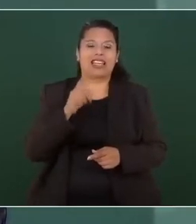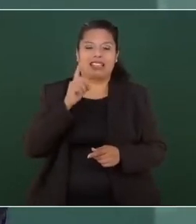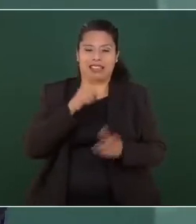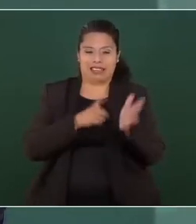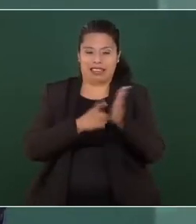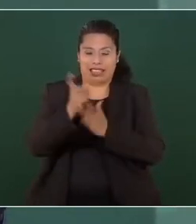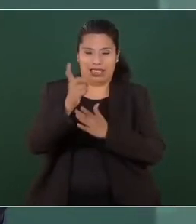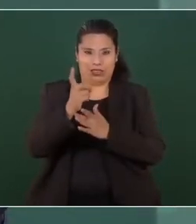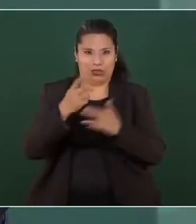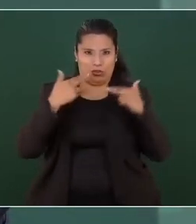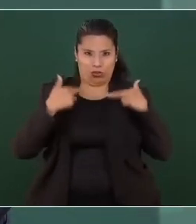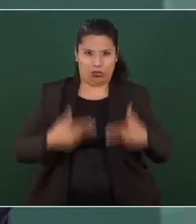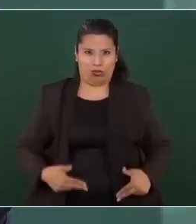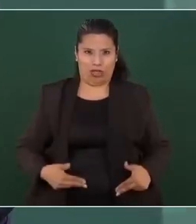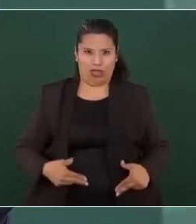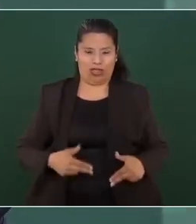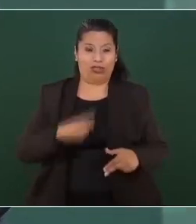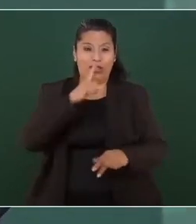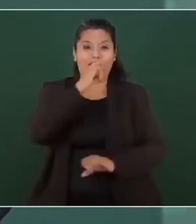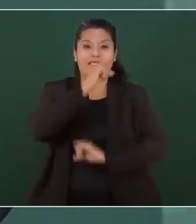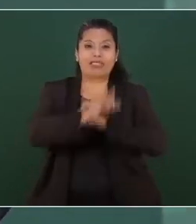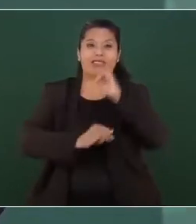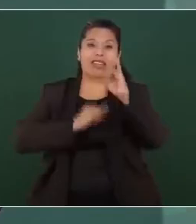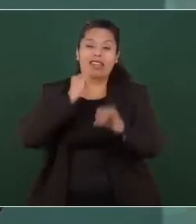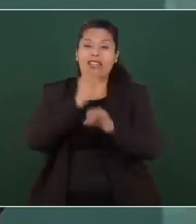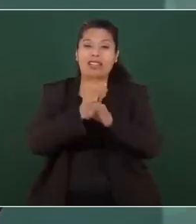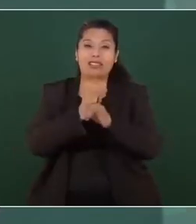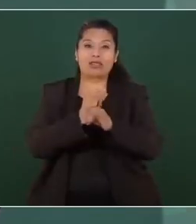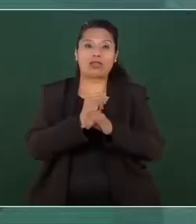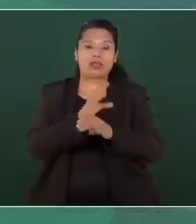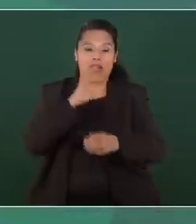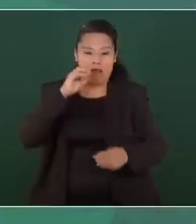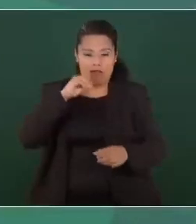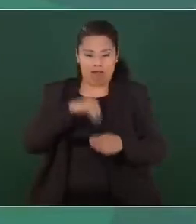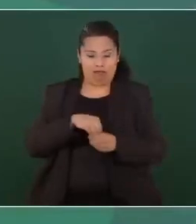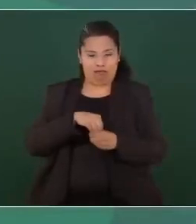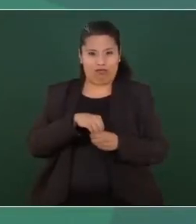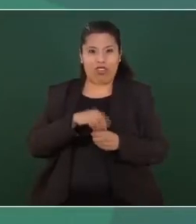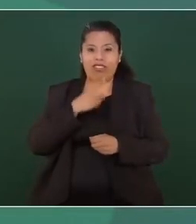que guardaron silencio cómplice